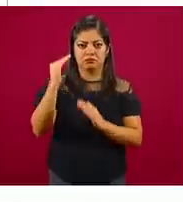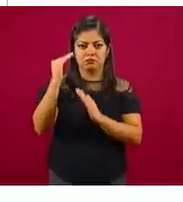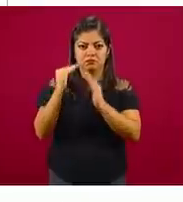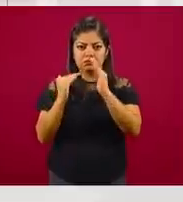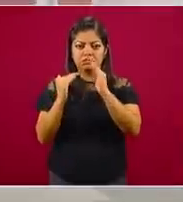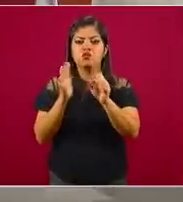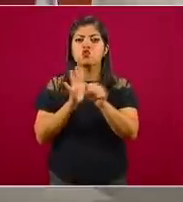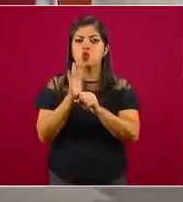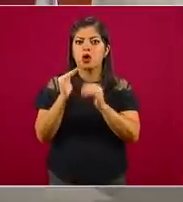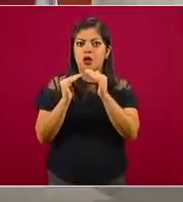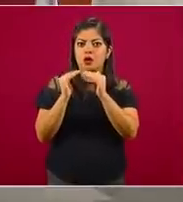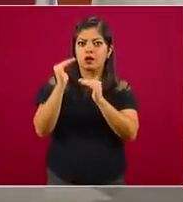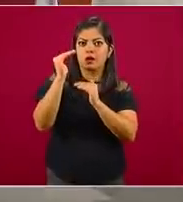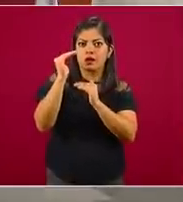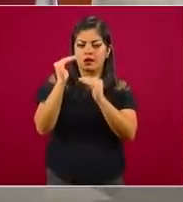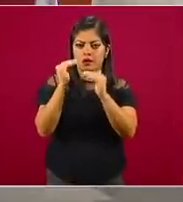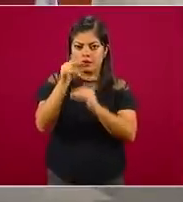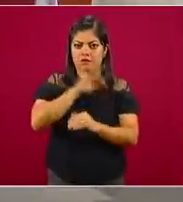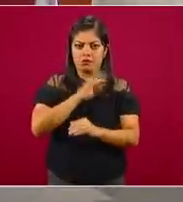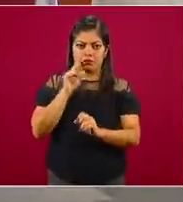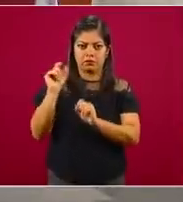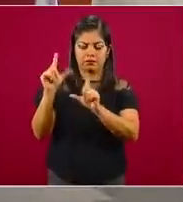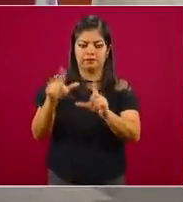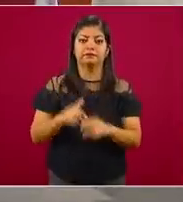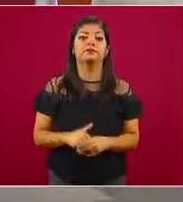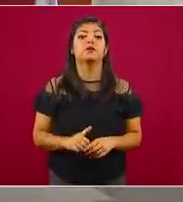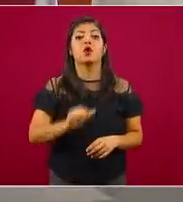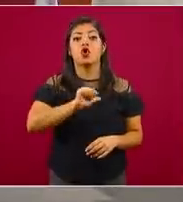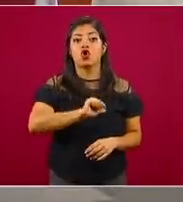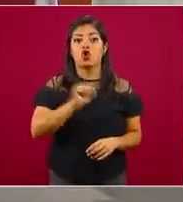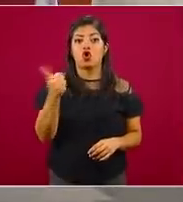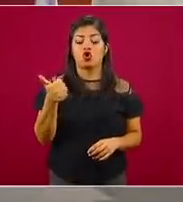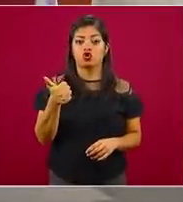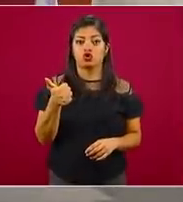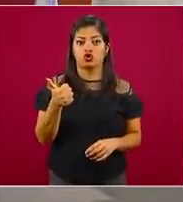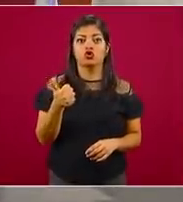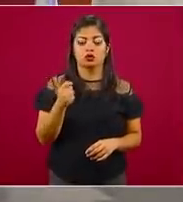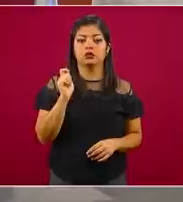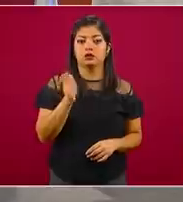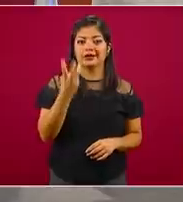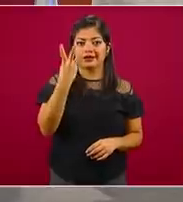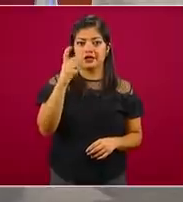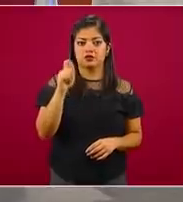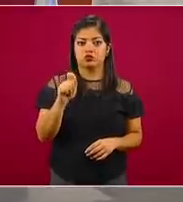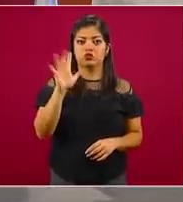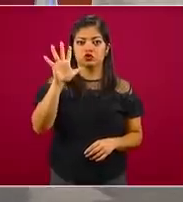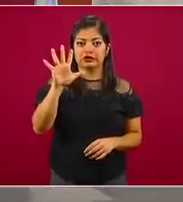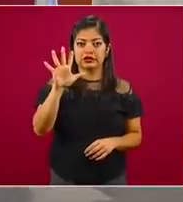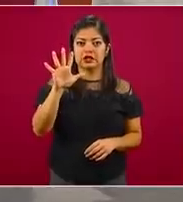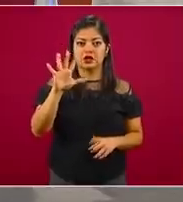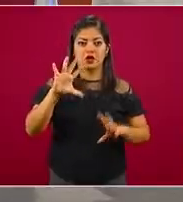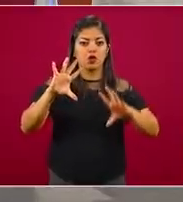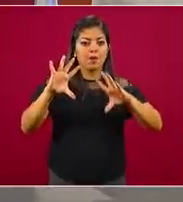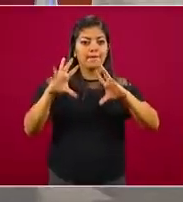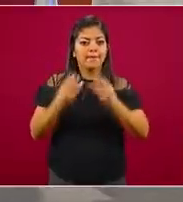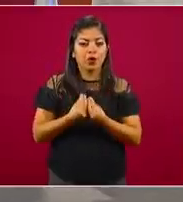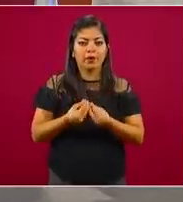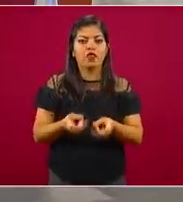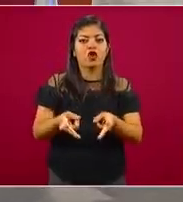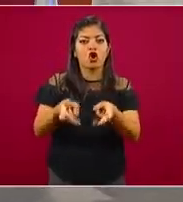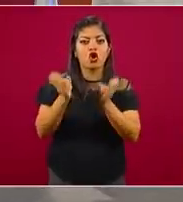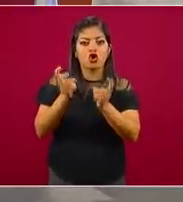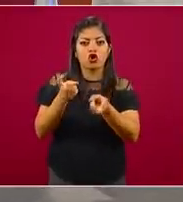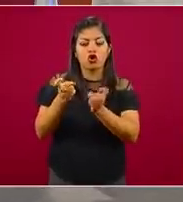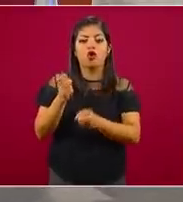y al alza. Adelante, por favor. Otros resultados. Bueno, 3.5 el promedio en el robo de